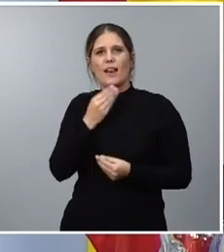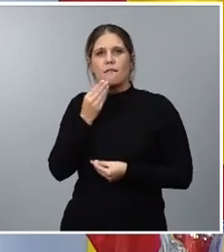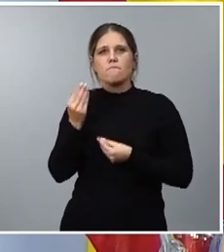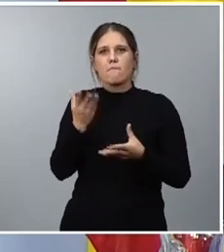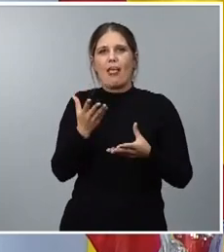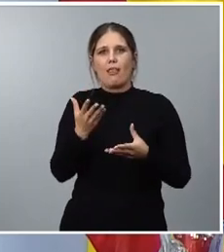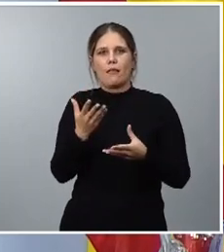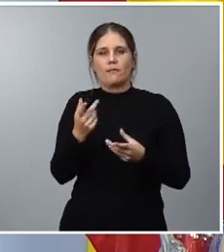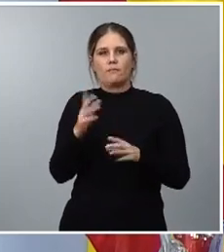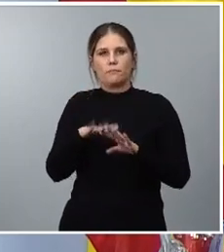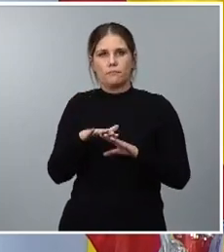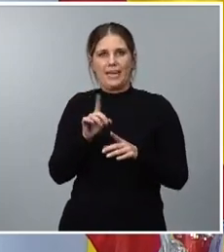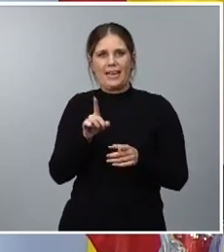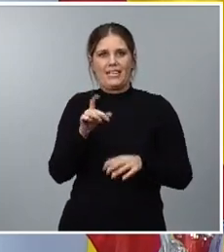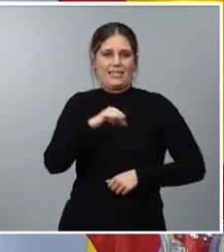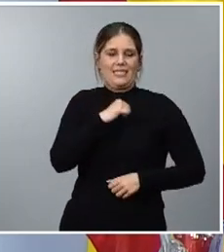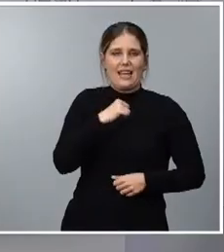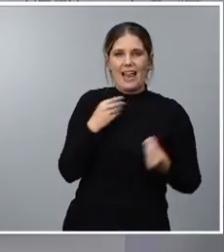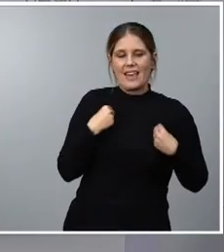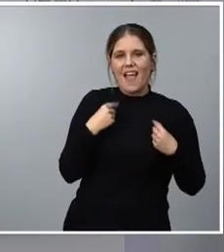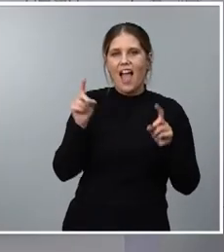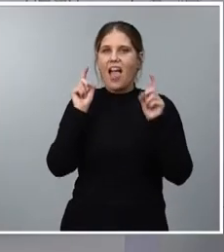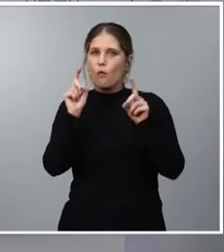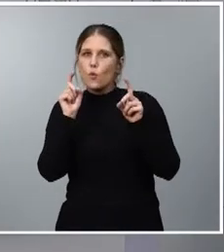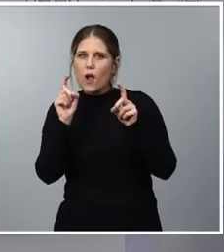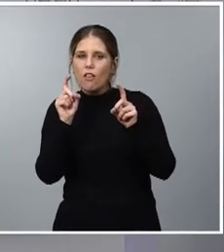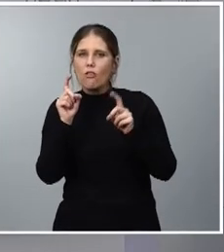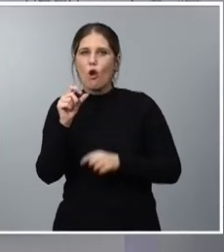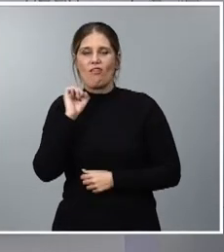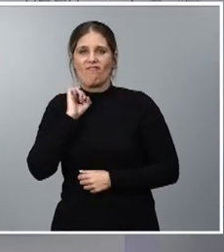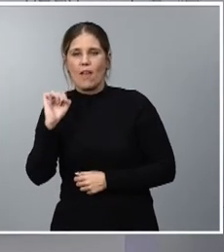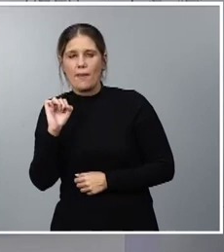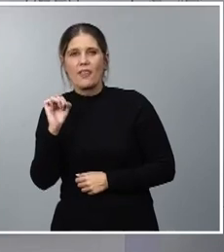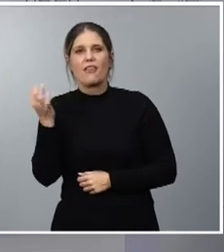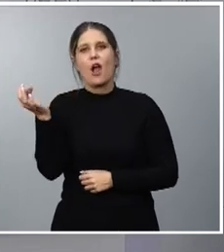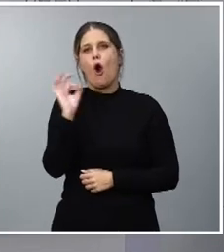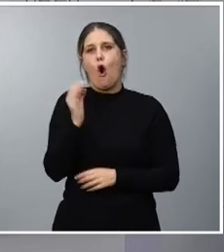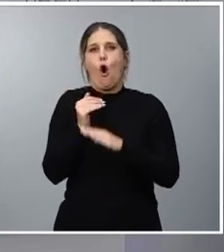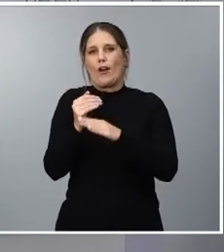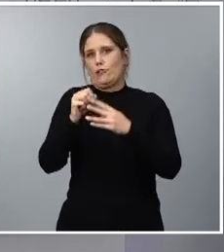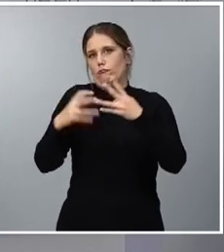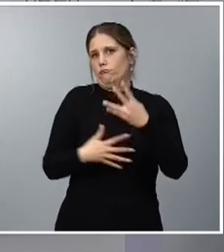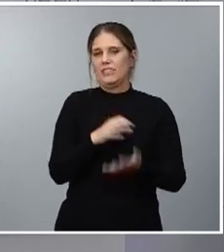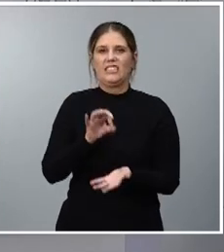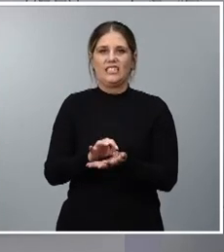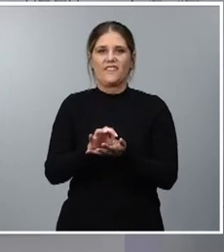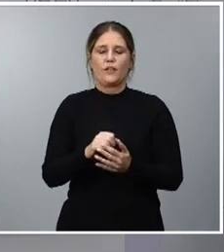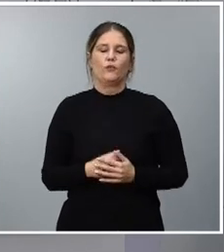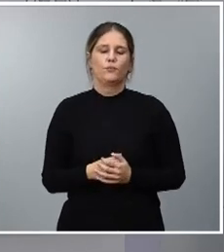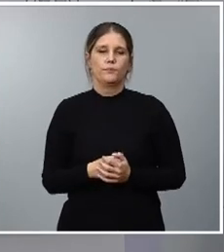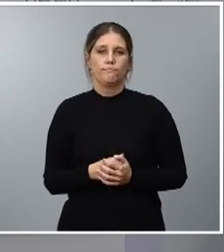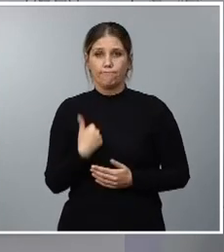sí mismos a la hora de prestar la sanidad la educación la dependencia o el resto de servicios. Quiero